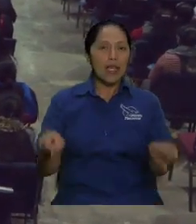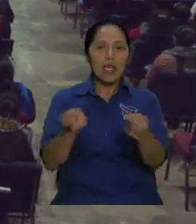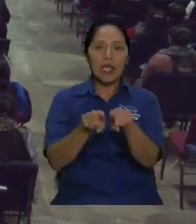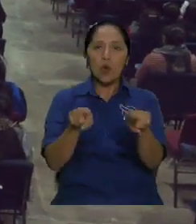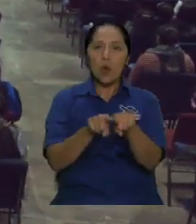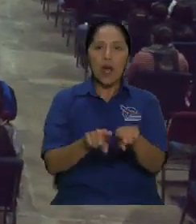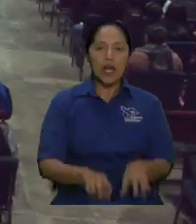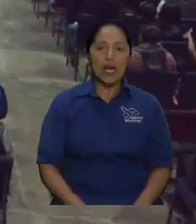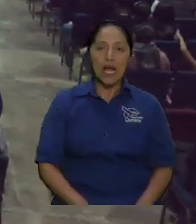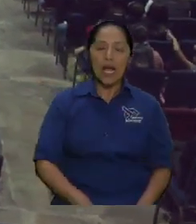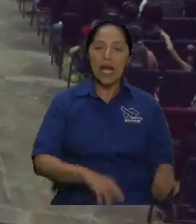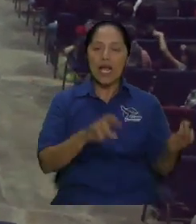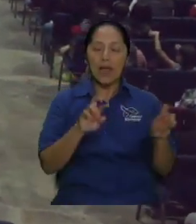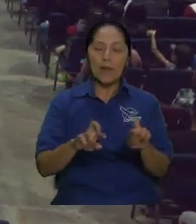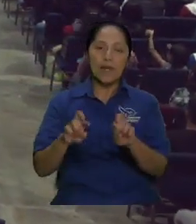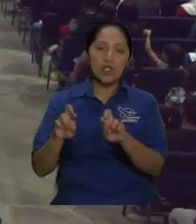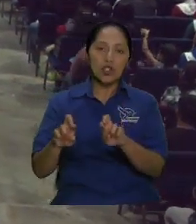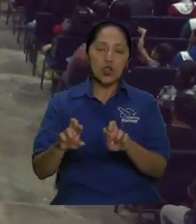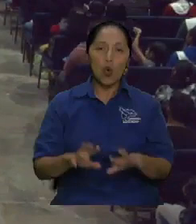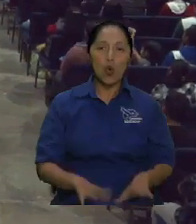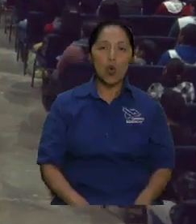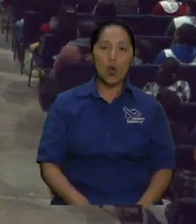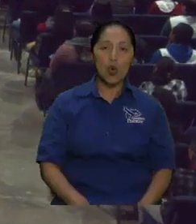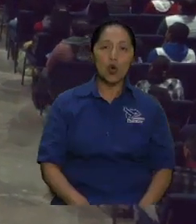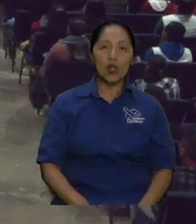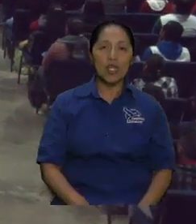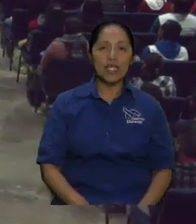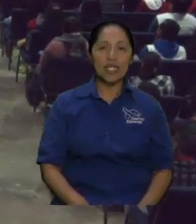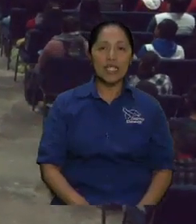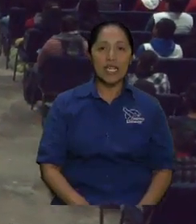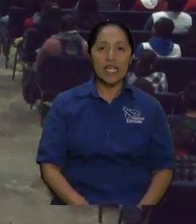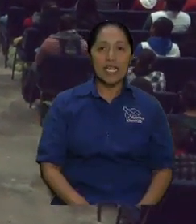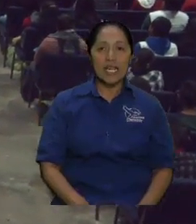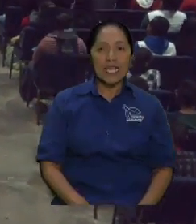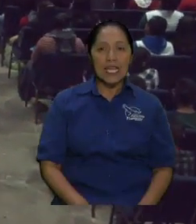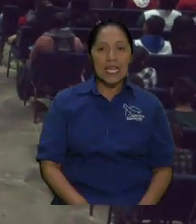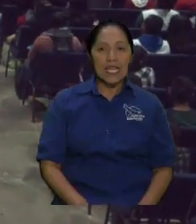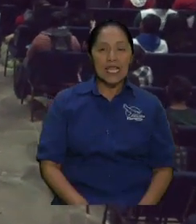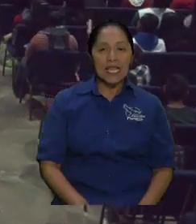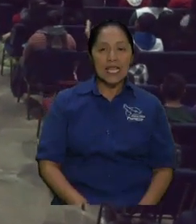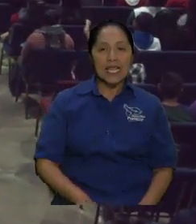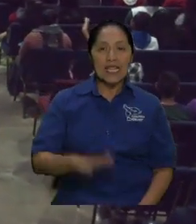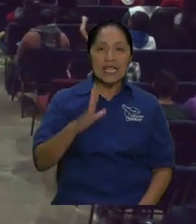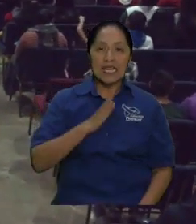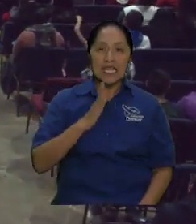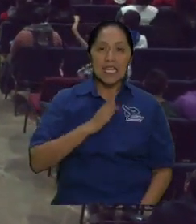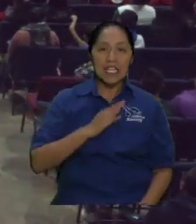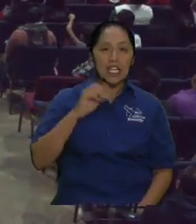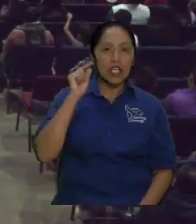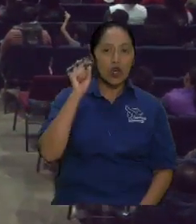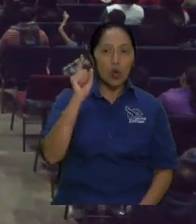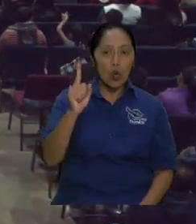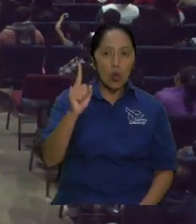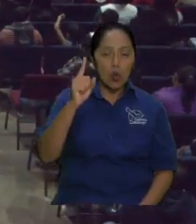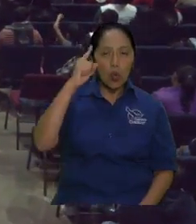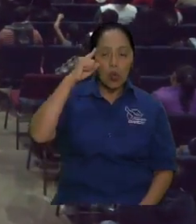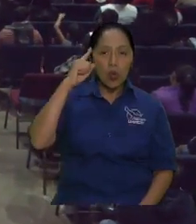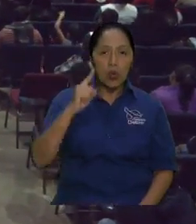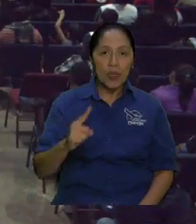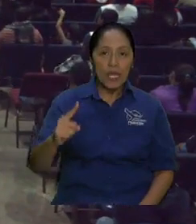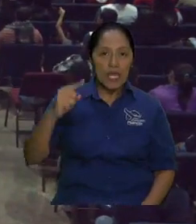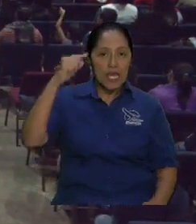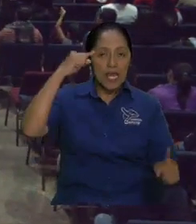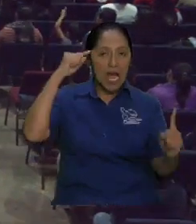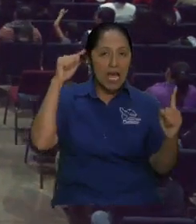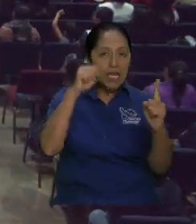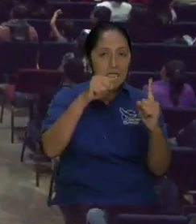Señor. Mucha gente piensa, muchos cristianos evangélicos, piensan que ellos están, y lo hacen,